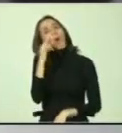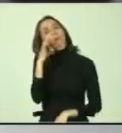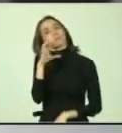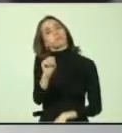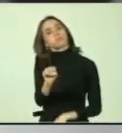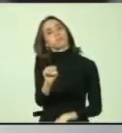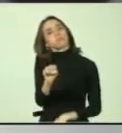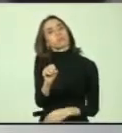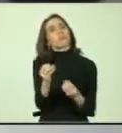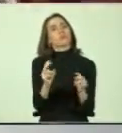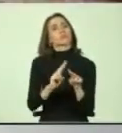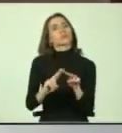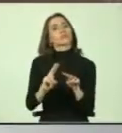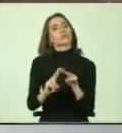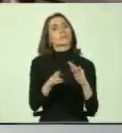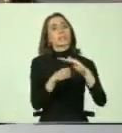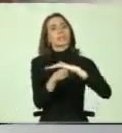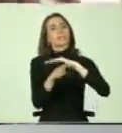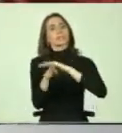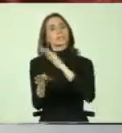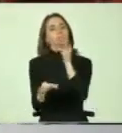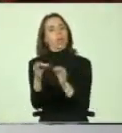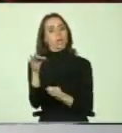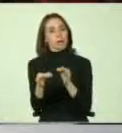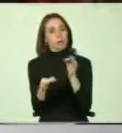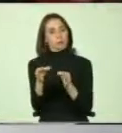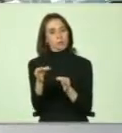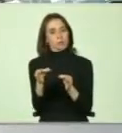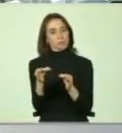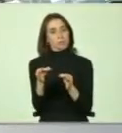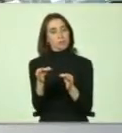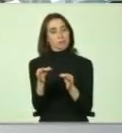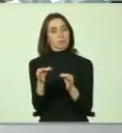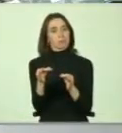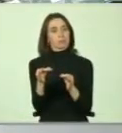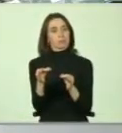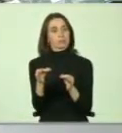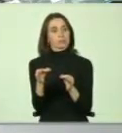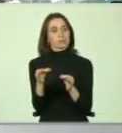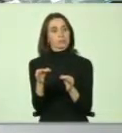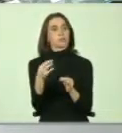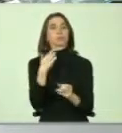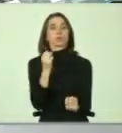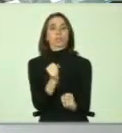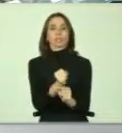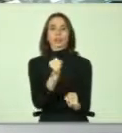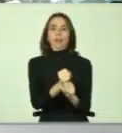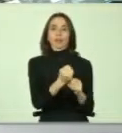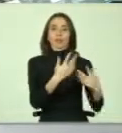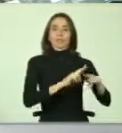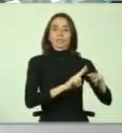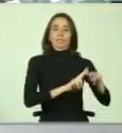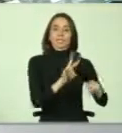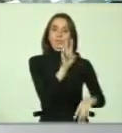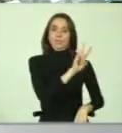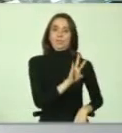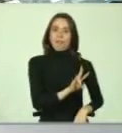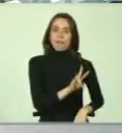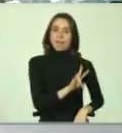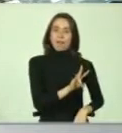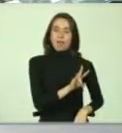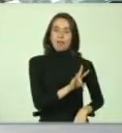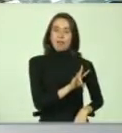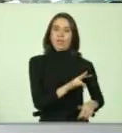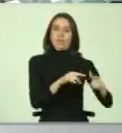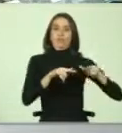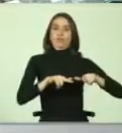de la implementación del acceso a justicia? Esto todo a raíz del trabajo práctico que se desarrolla en Cenadis en el área